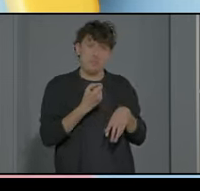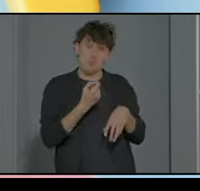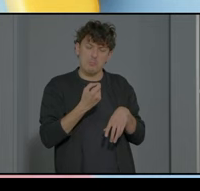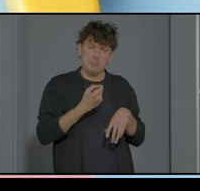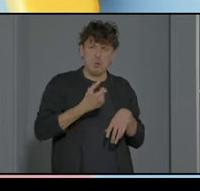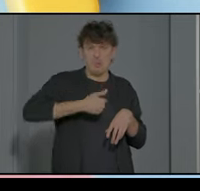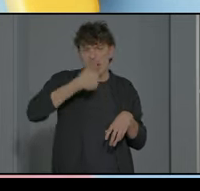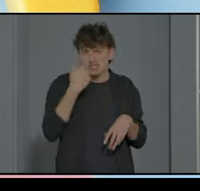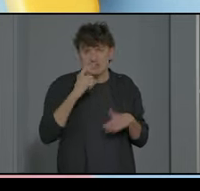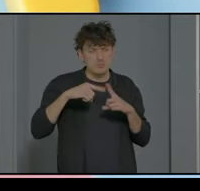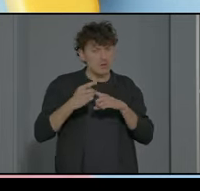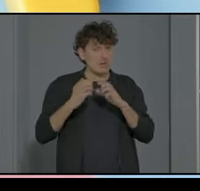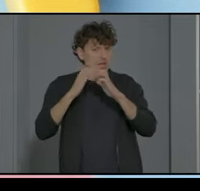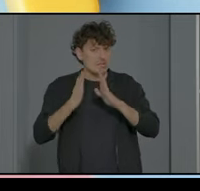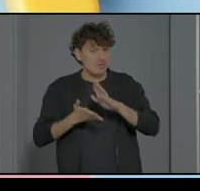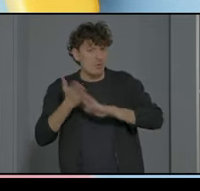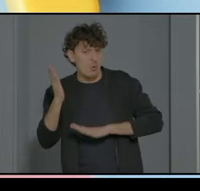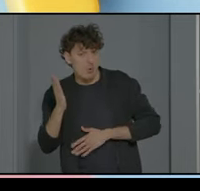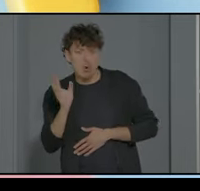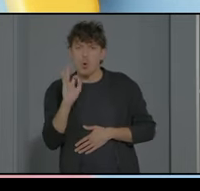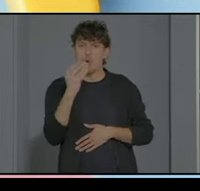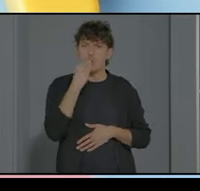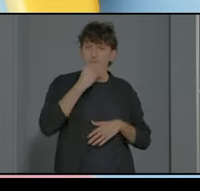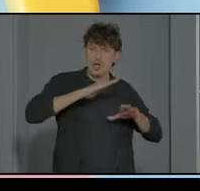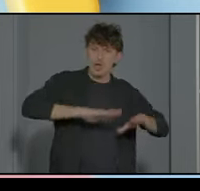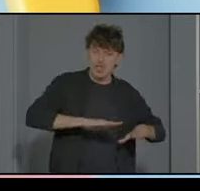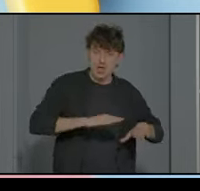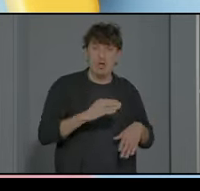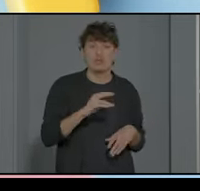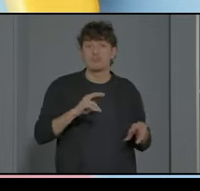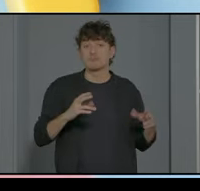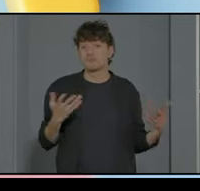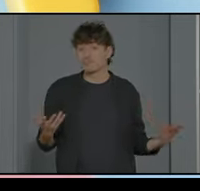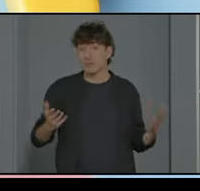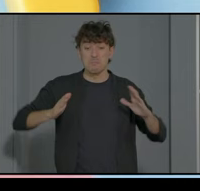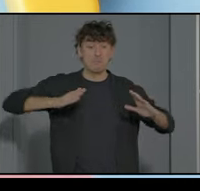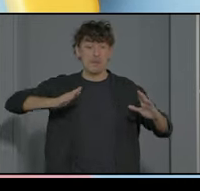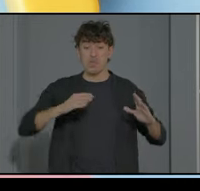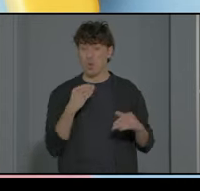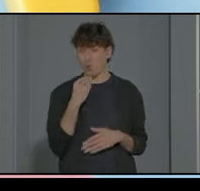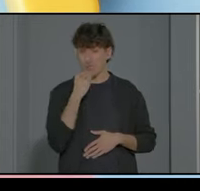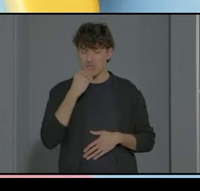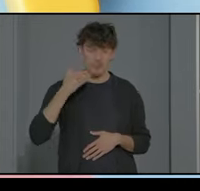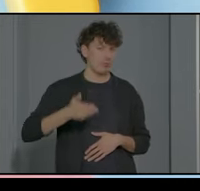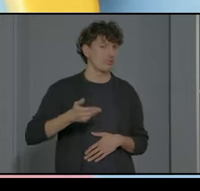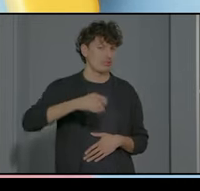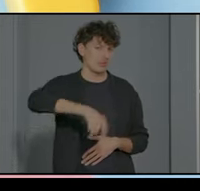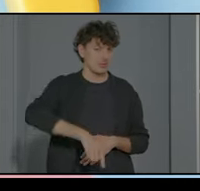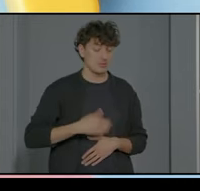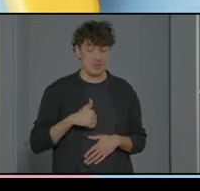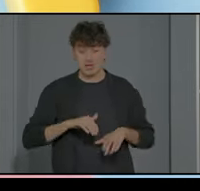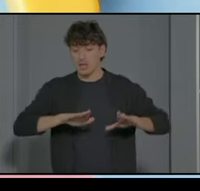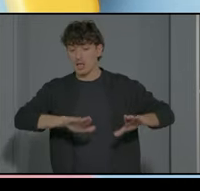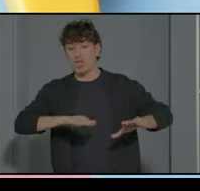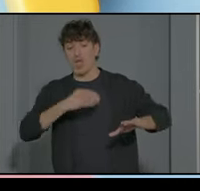incluso pues me quedo a comer la comida es un poco también un momento importante ¿no? digamos que ya si te has quedado a comer